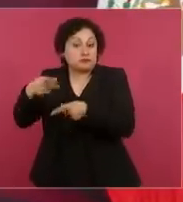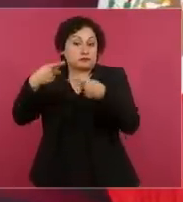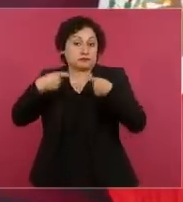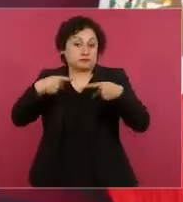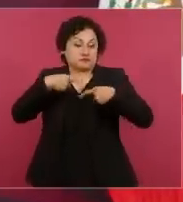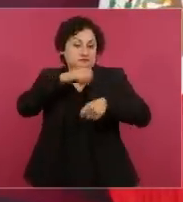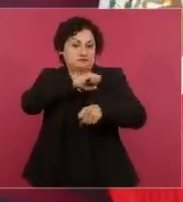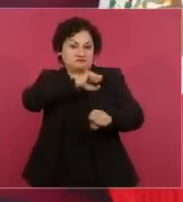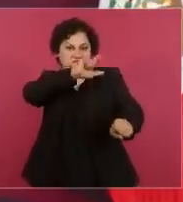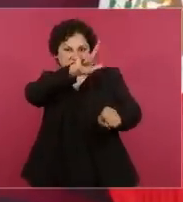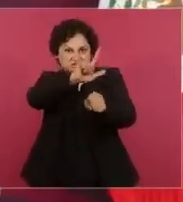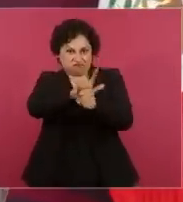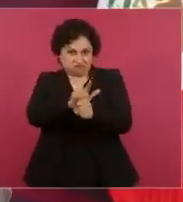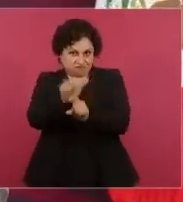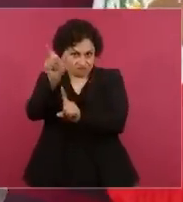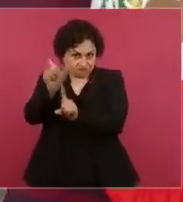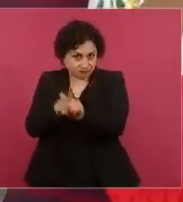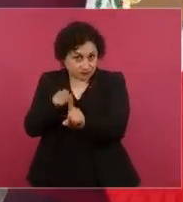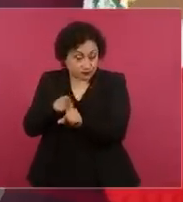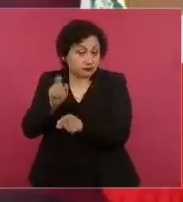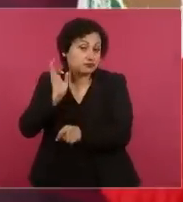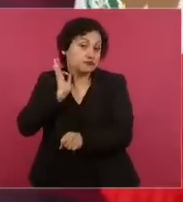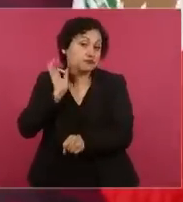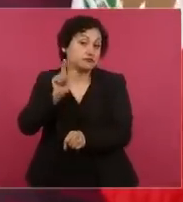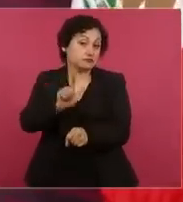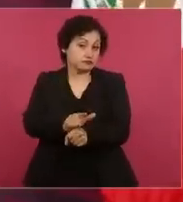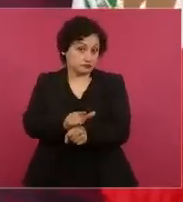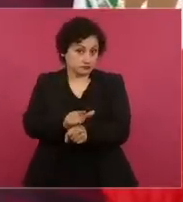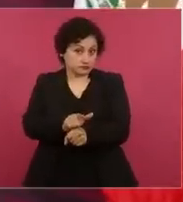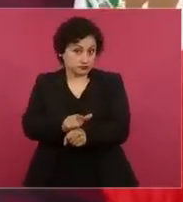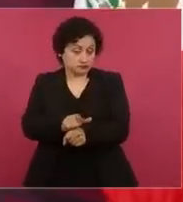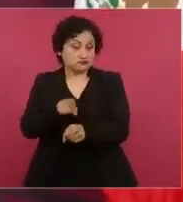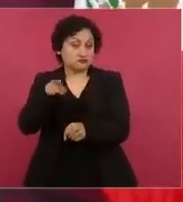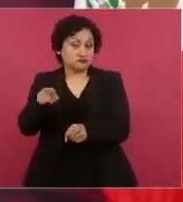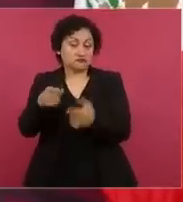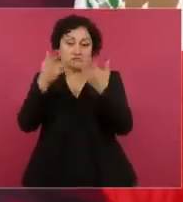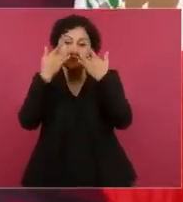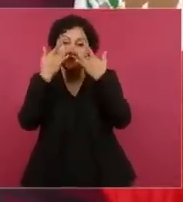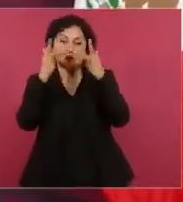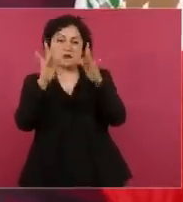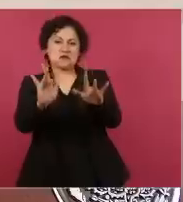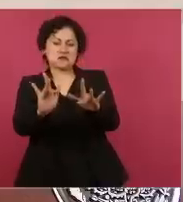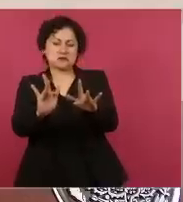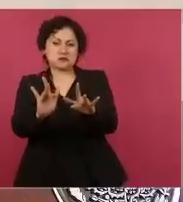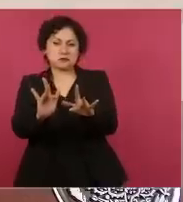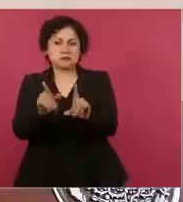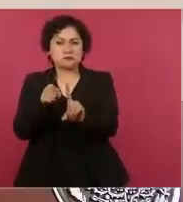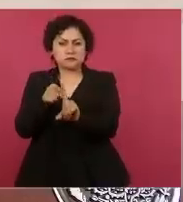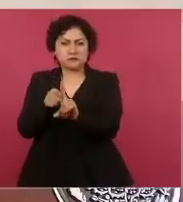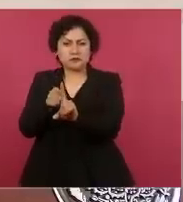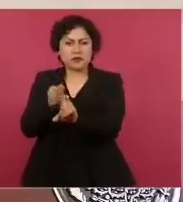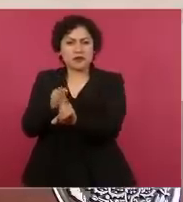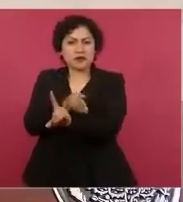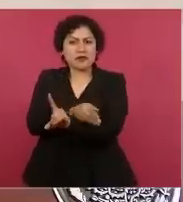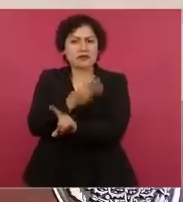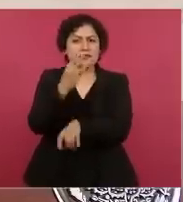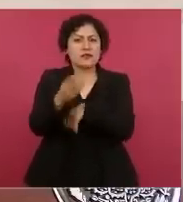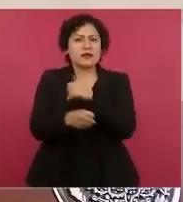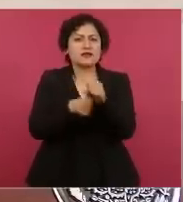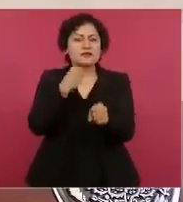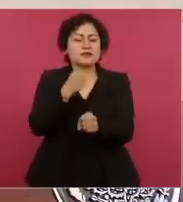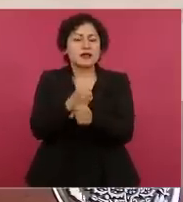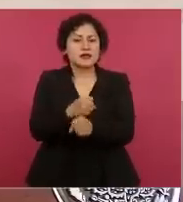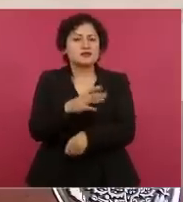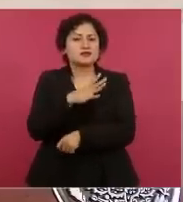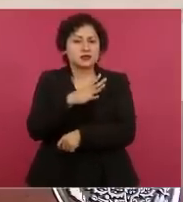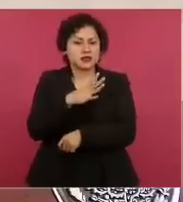que ya llevaba como tres años, ni